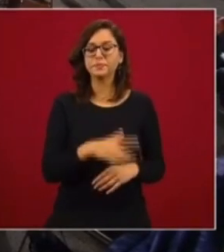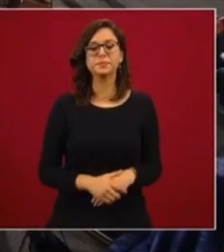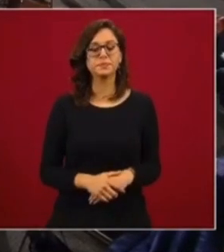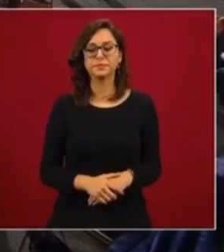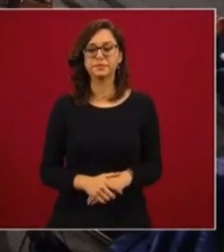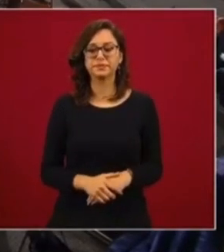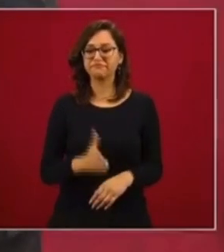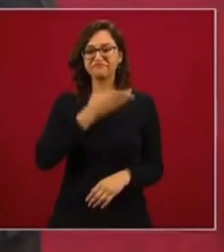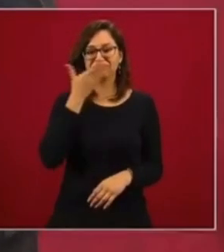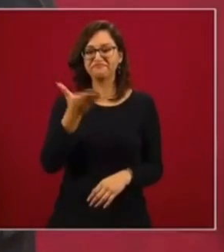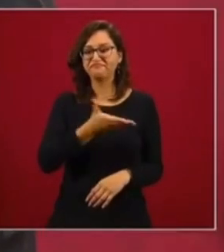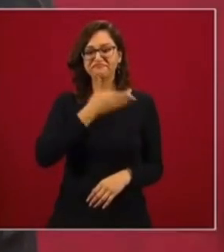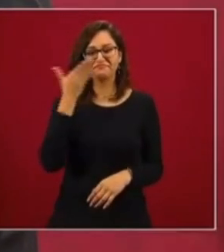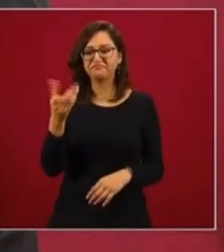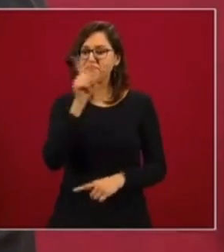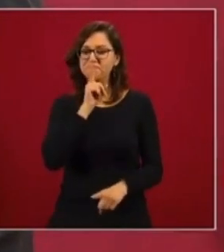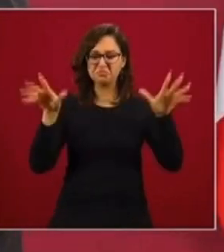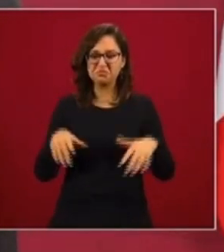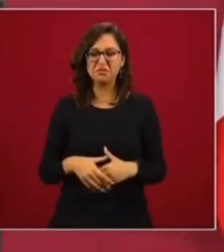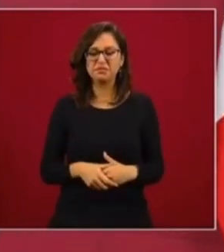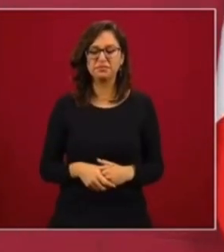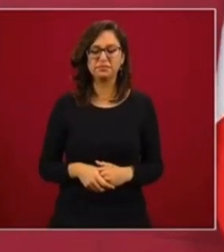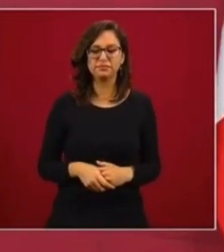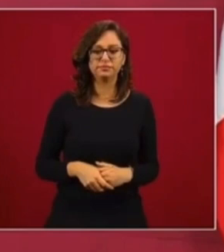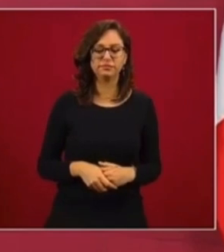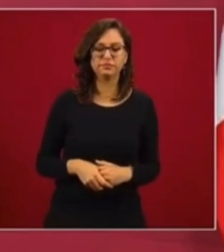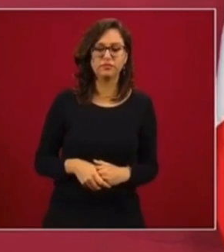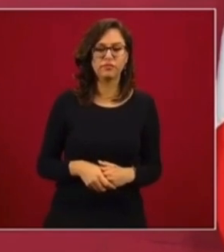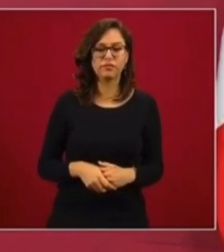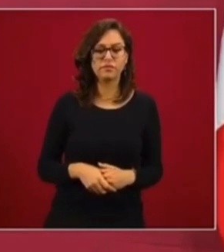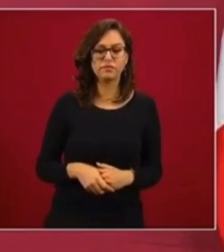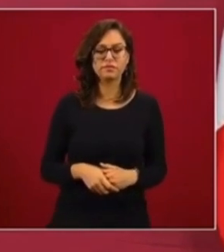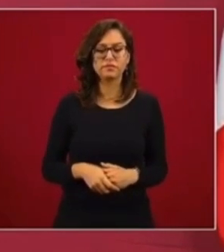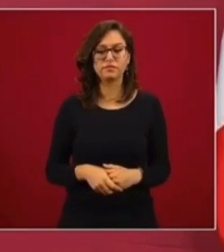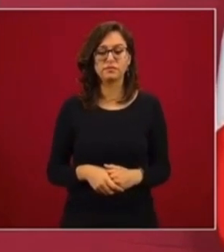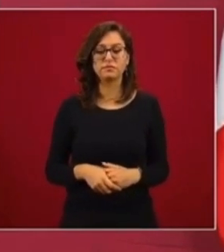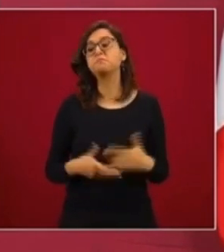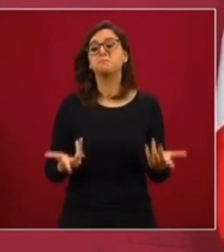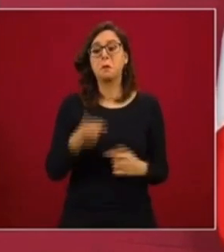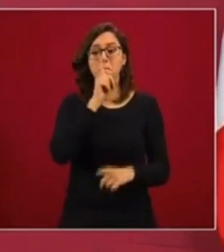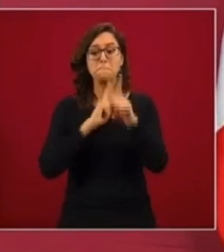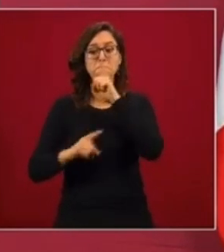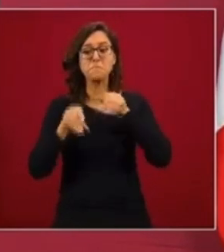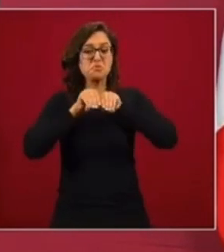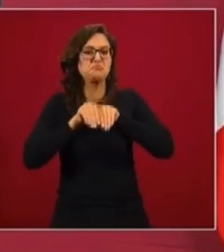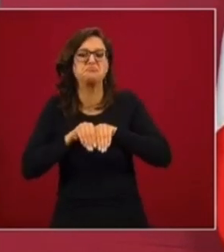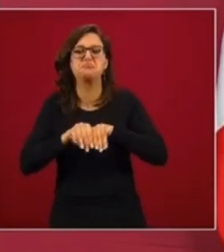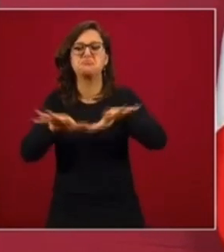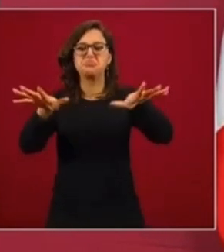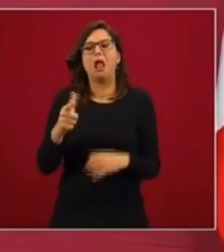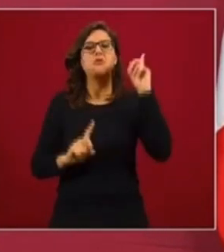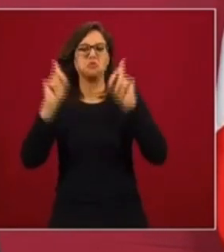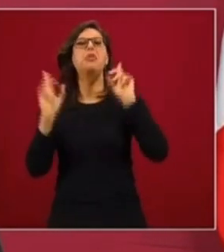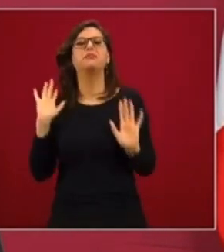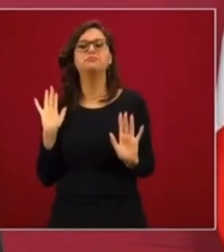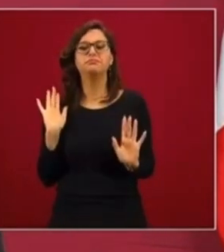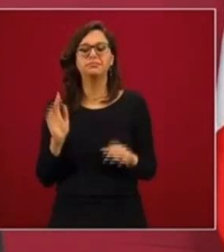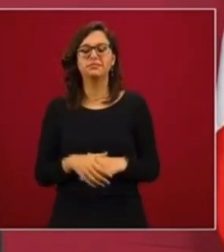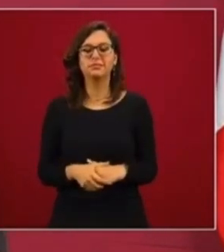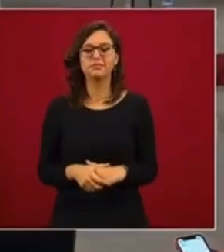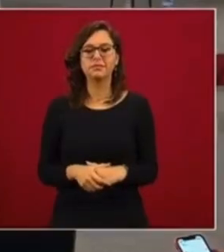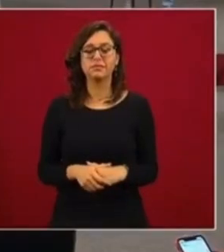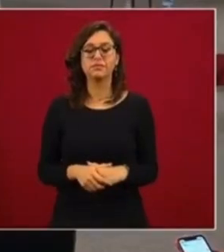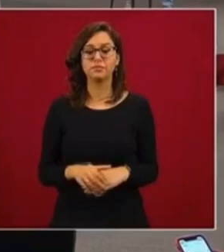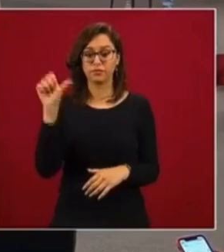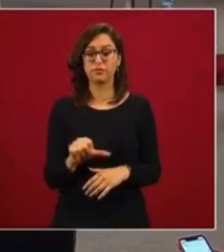de Lampa del Periodismo. Según la máxima de que la calumnia, cuando no mancha tizna. Hoy en mañana